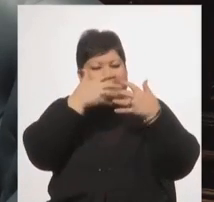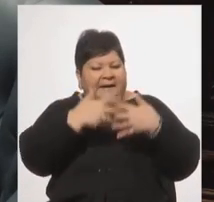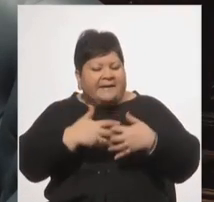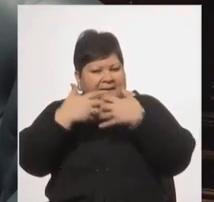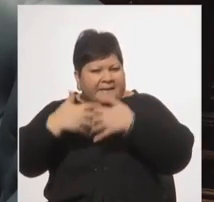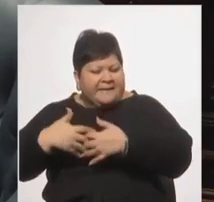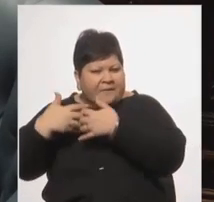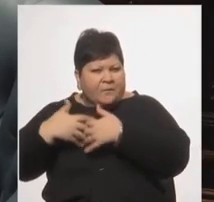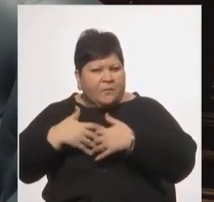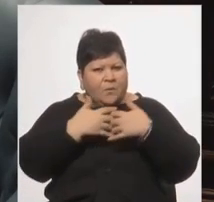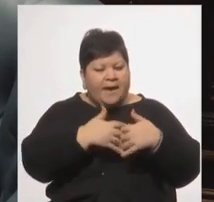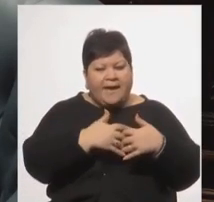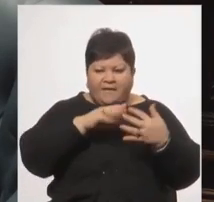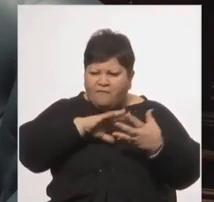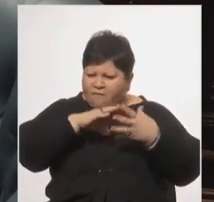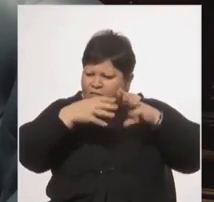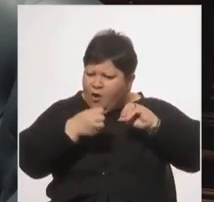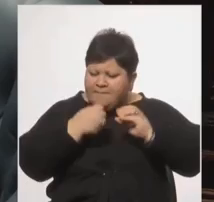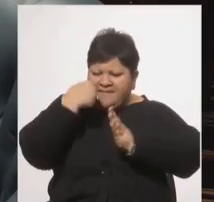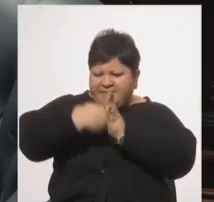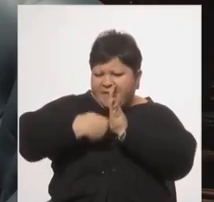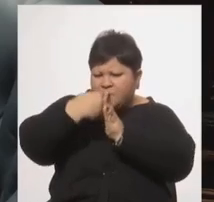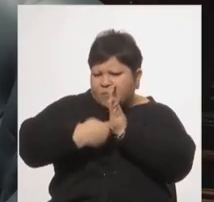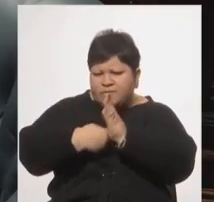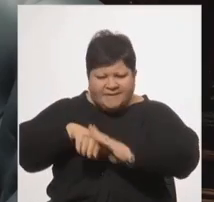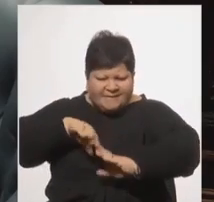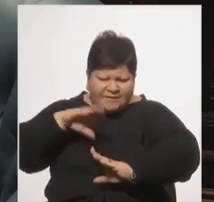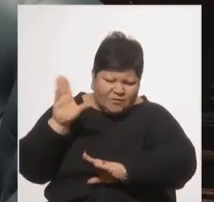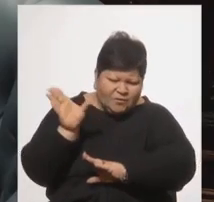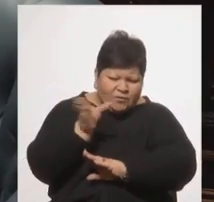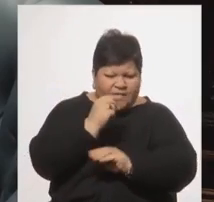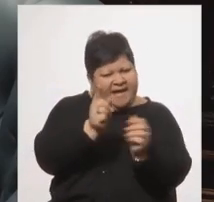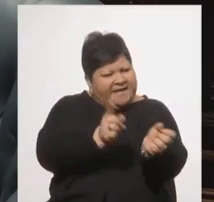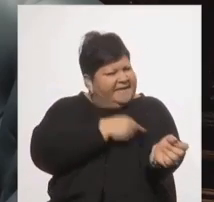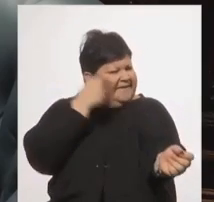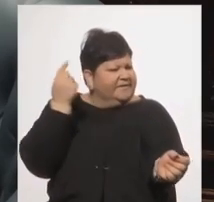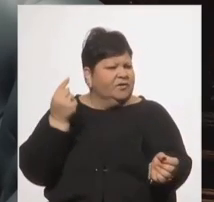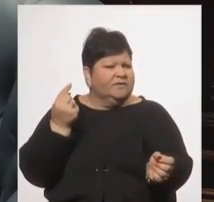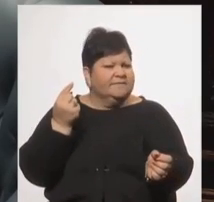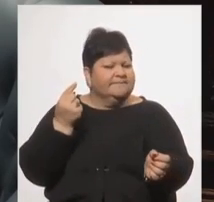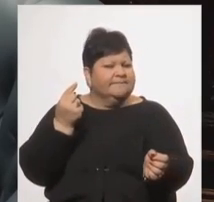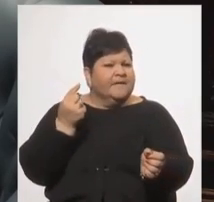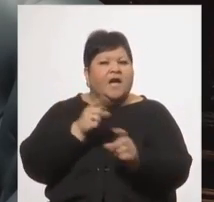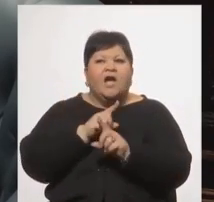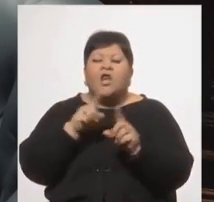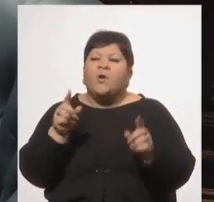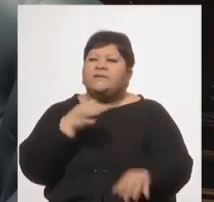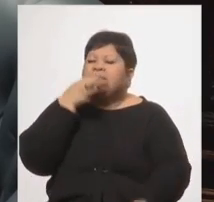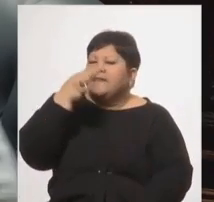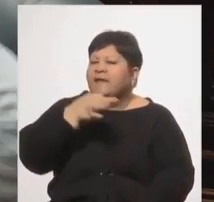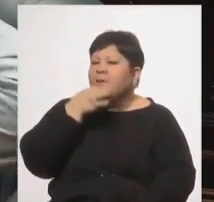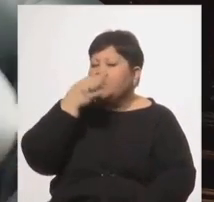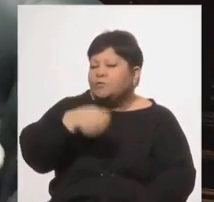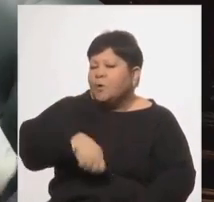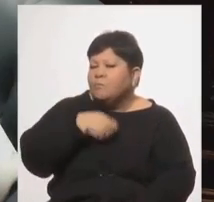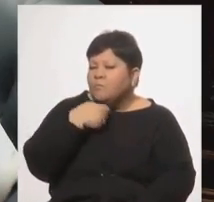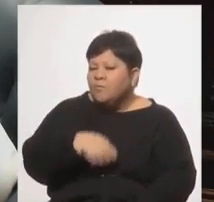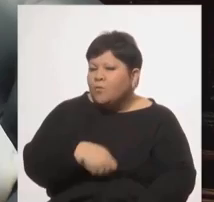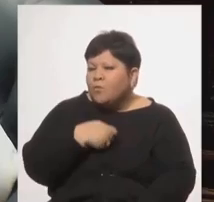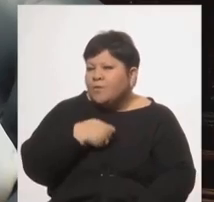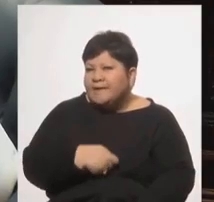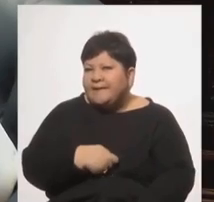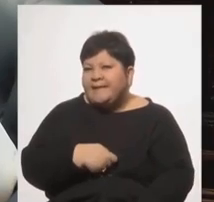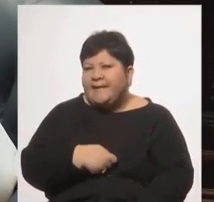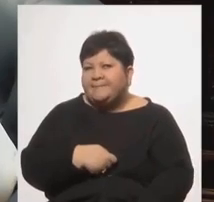todas las formas de lucha y de todas las tradiciones. No puede encontrar en el discurso de Mujica la